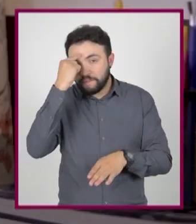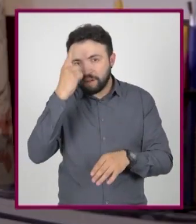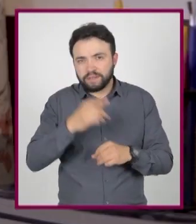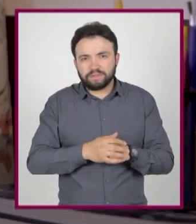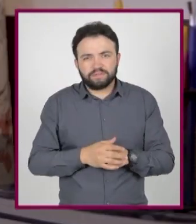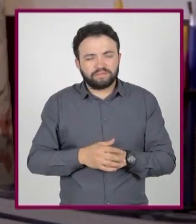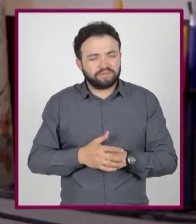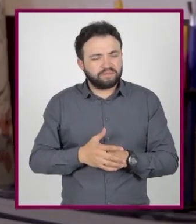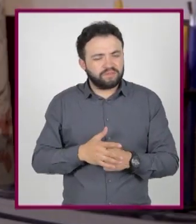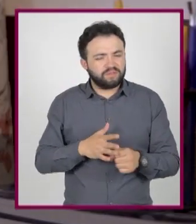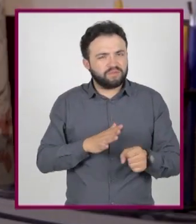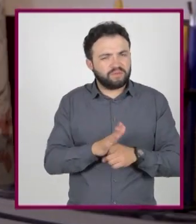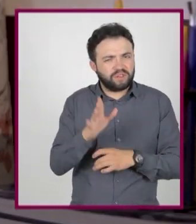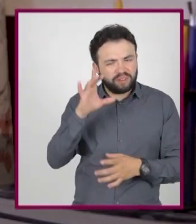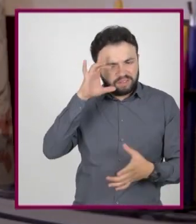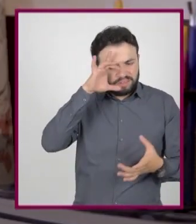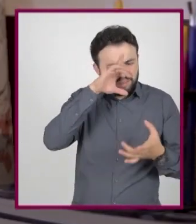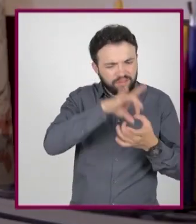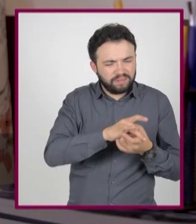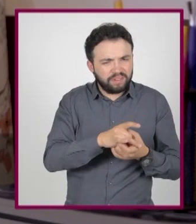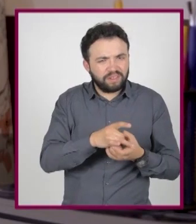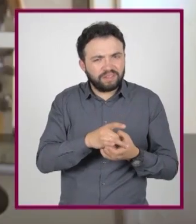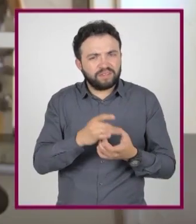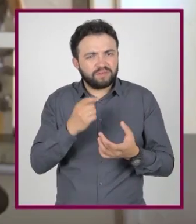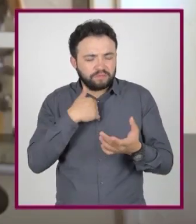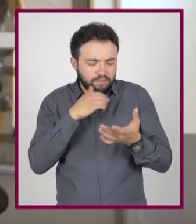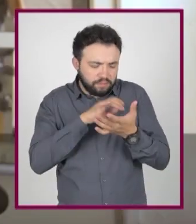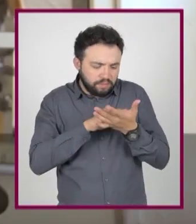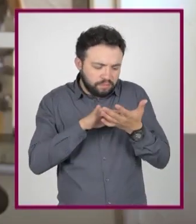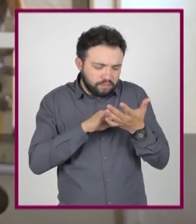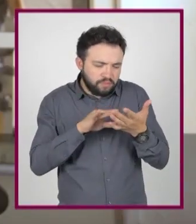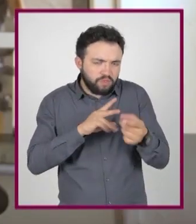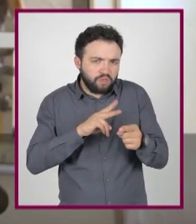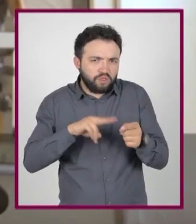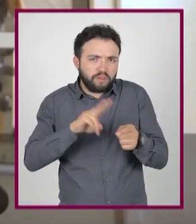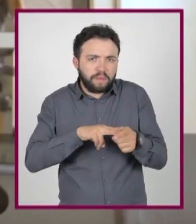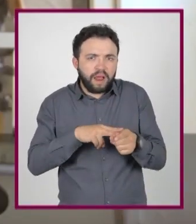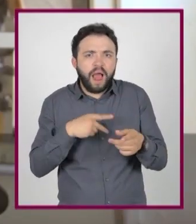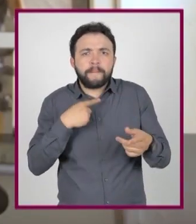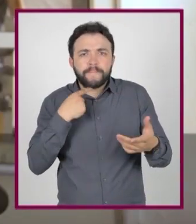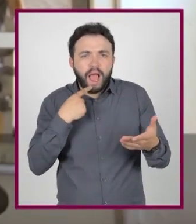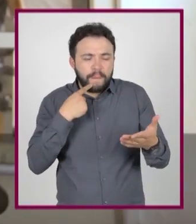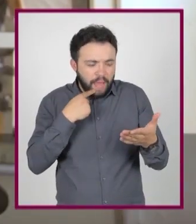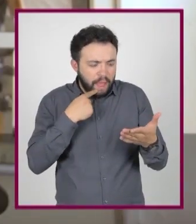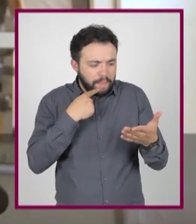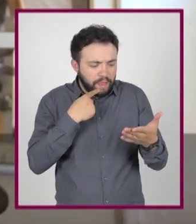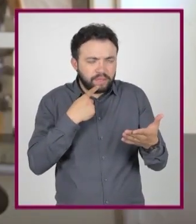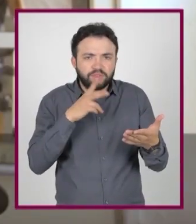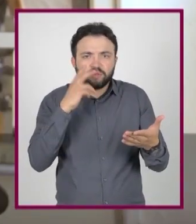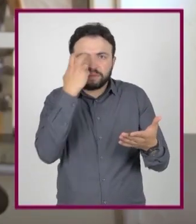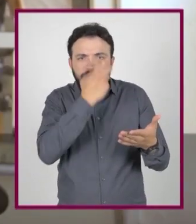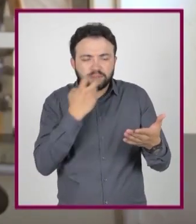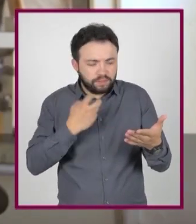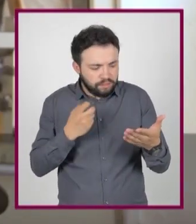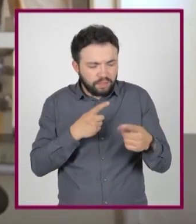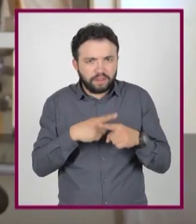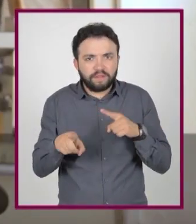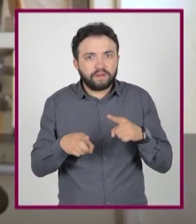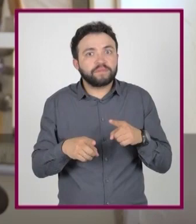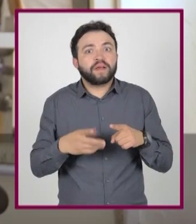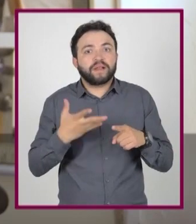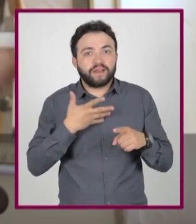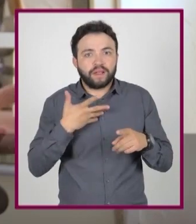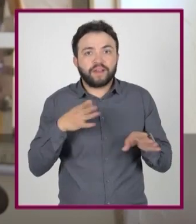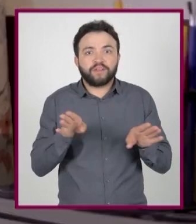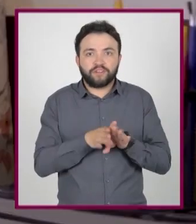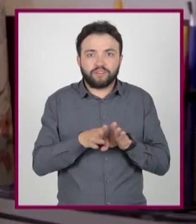relación tiene el aprender con leer en voz alta? Entender un concepto es mucho más valioso cuando lo haces en voz alta porque lo atacas